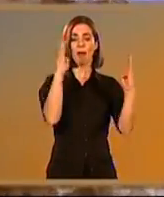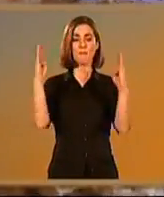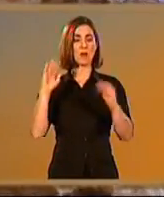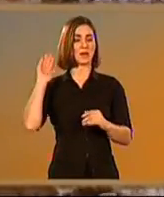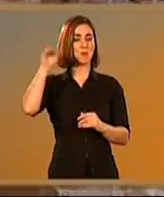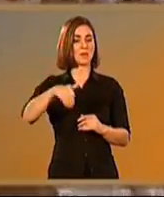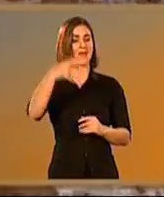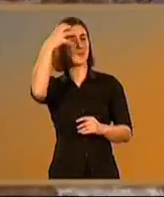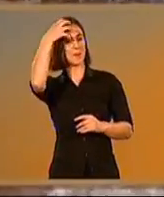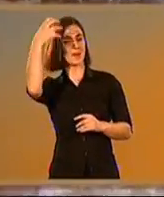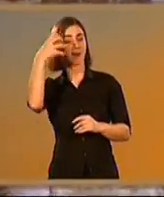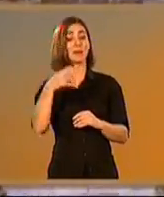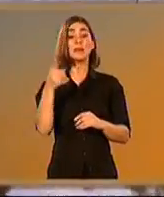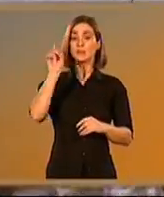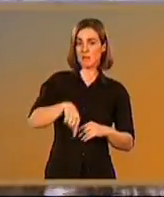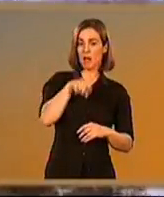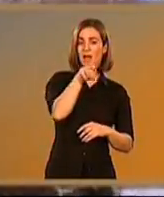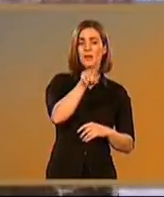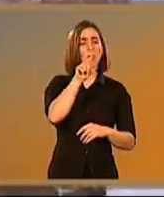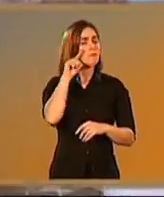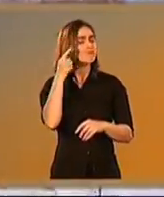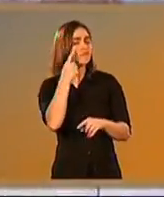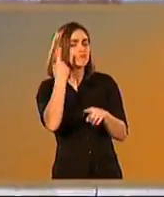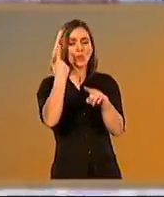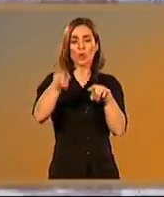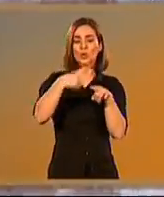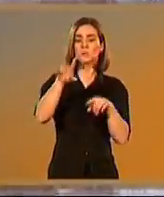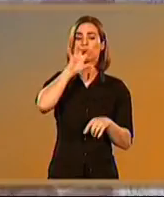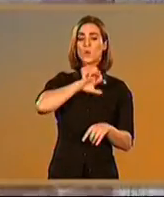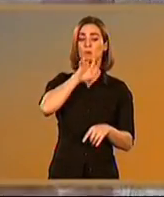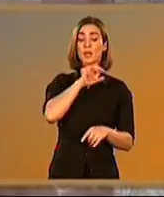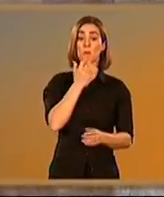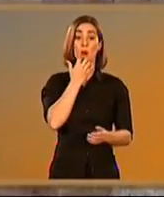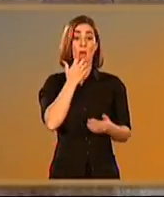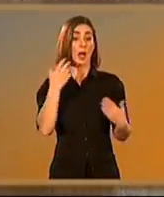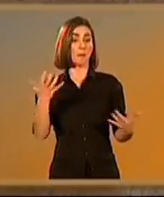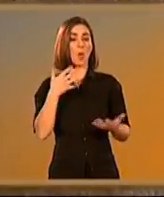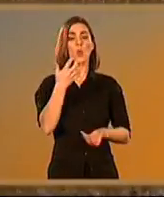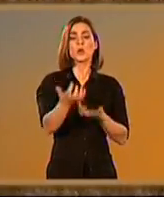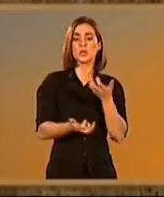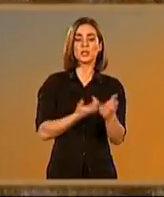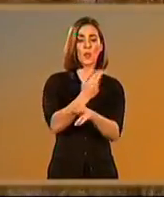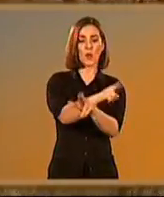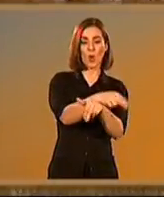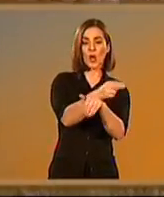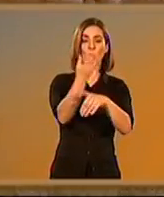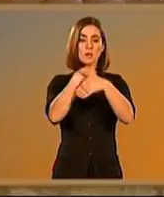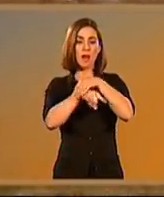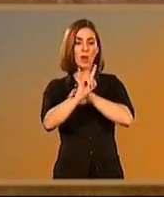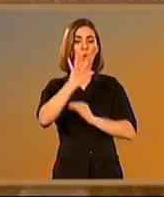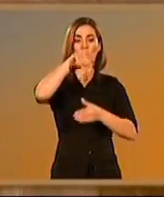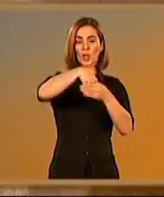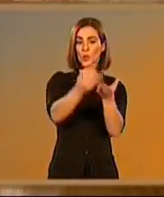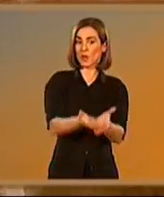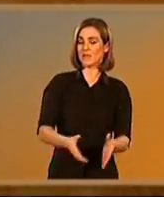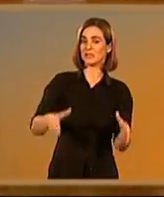periodo republicano y el imperial, y en donde se han encontrado cosas tan curiosas como un guiso de conejo y caracoles, conservado